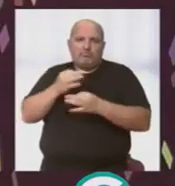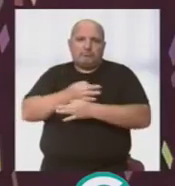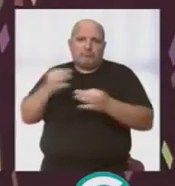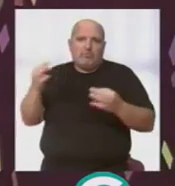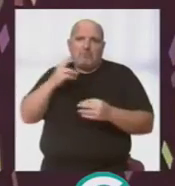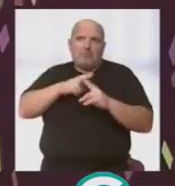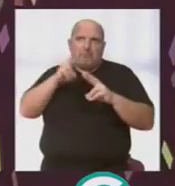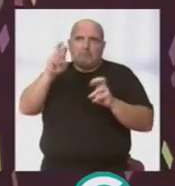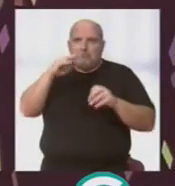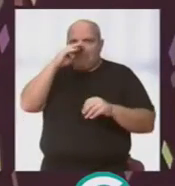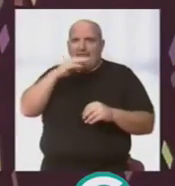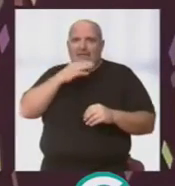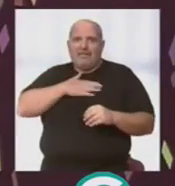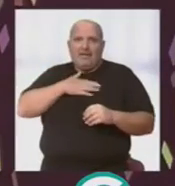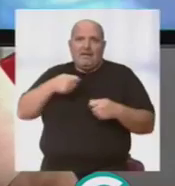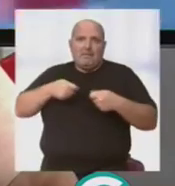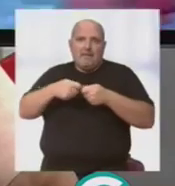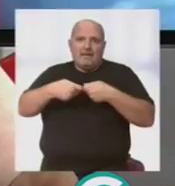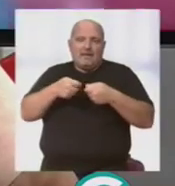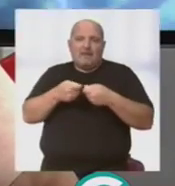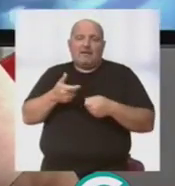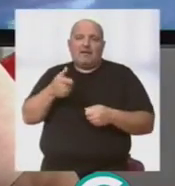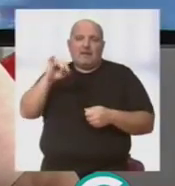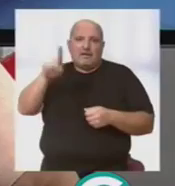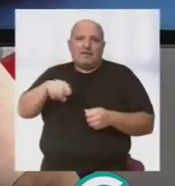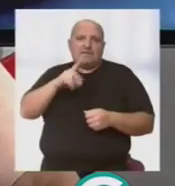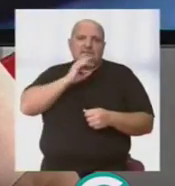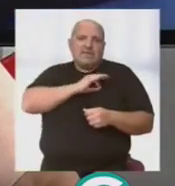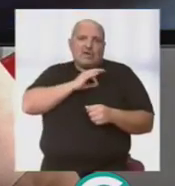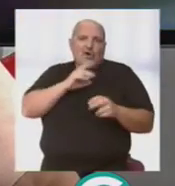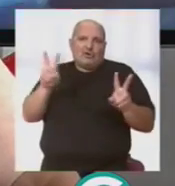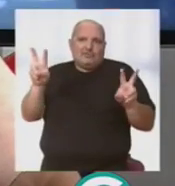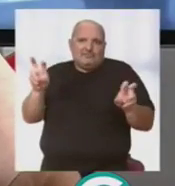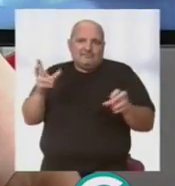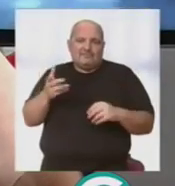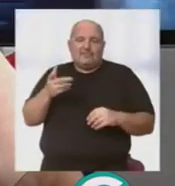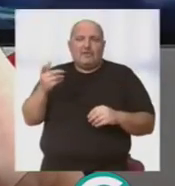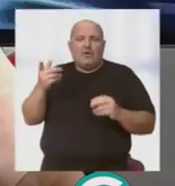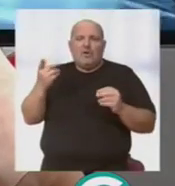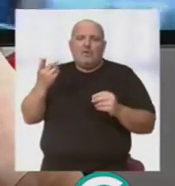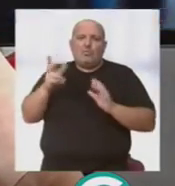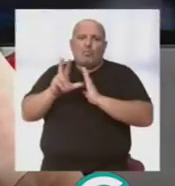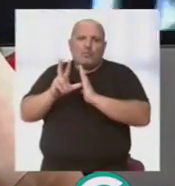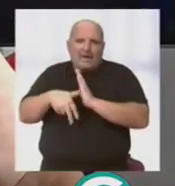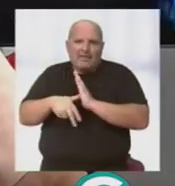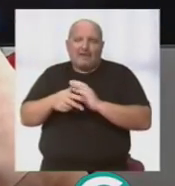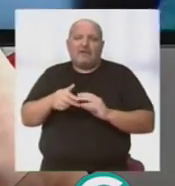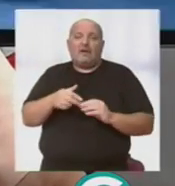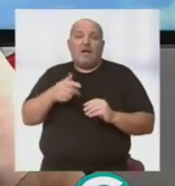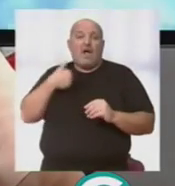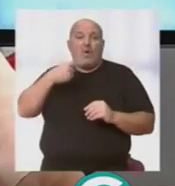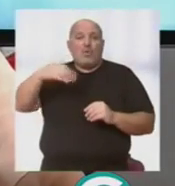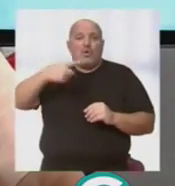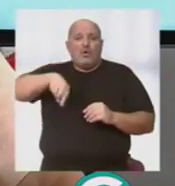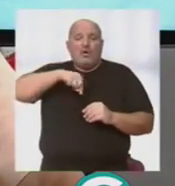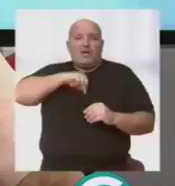manera el padre de esta peña. El padre y señor de ella, sí que es verdad. Nos ha acogido muy tarde. A mí la